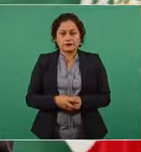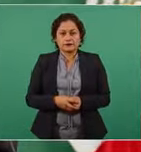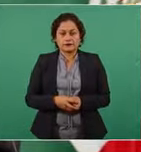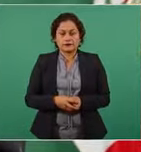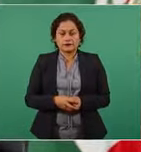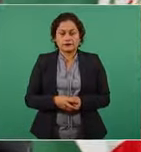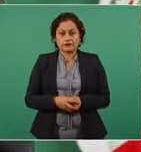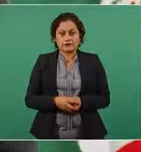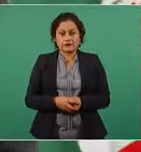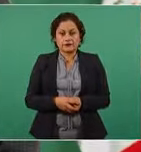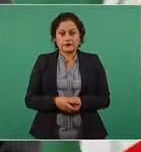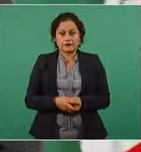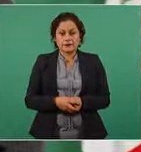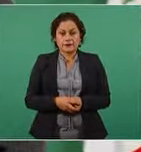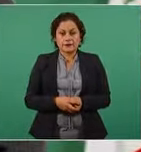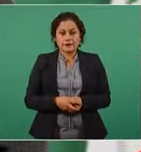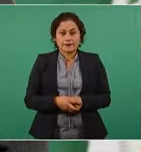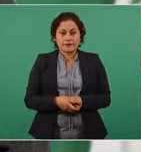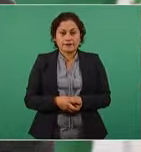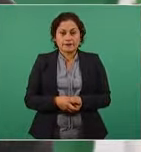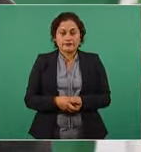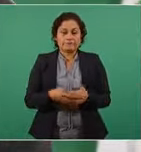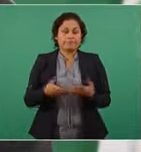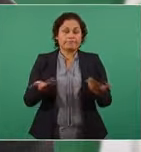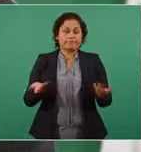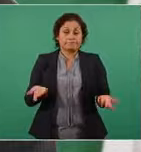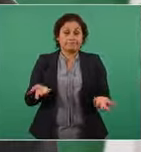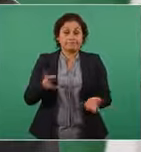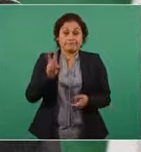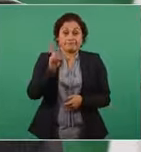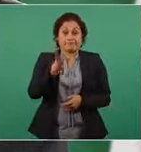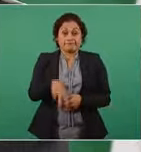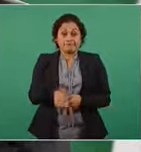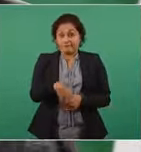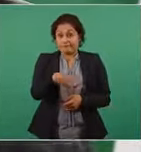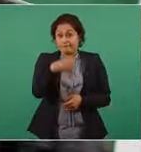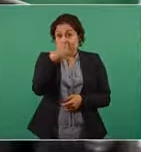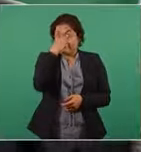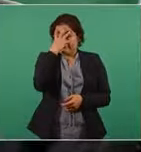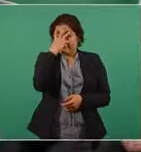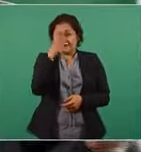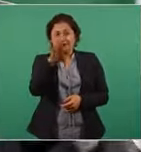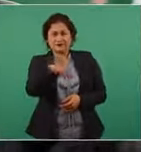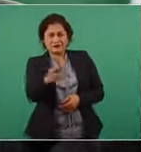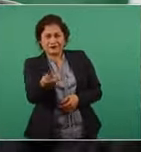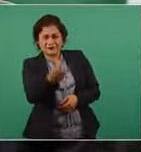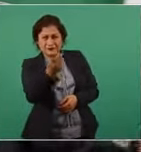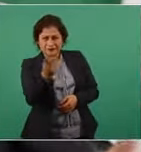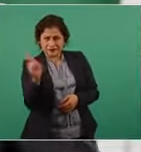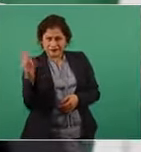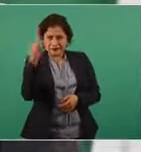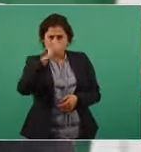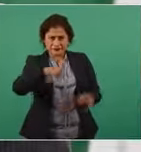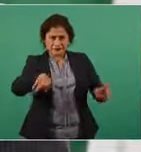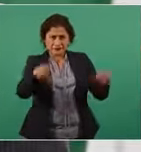Y es una vergüenza, aquí se les ocurrió